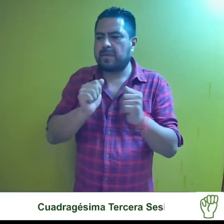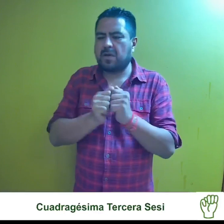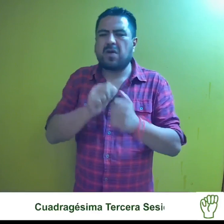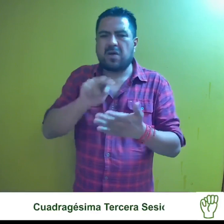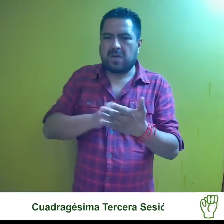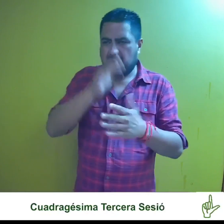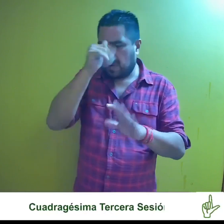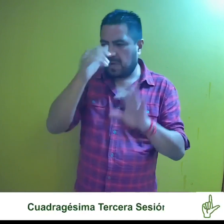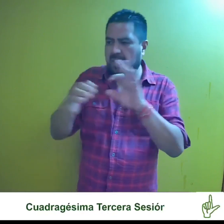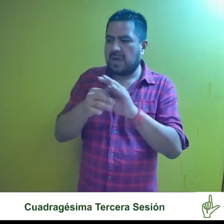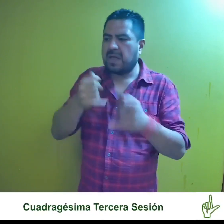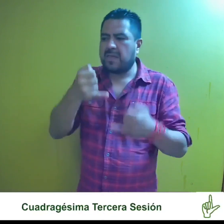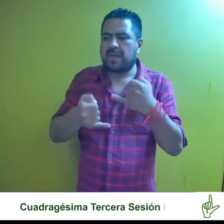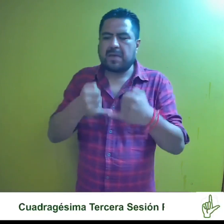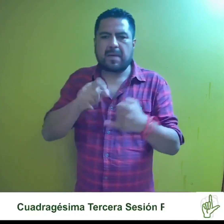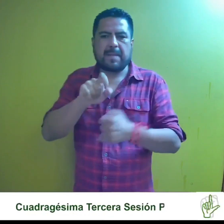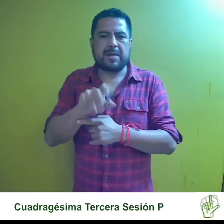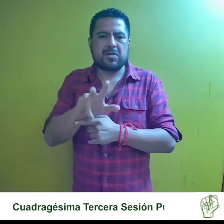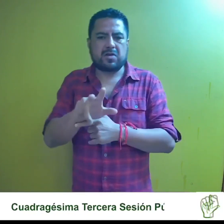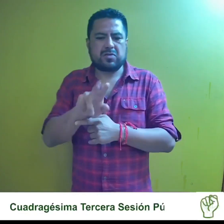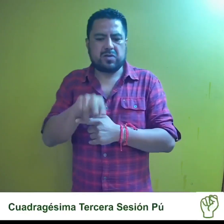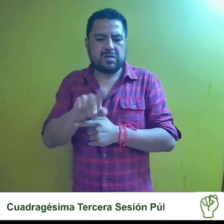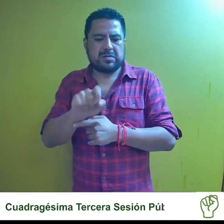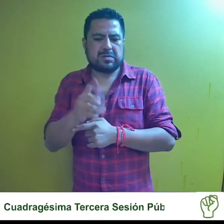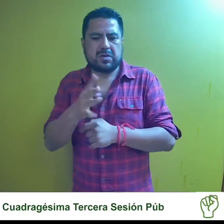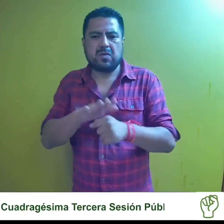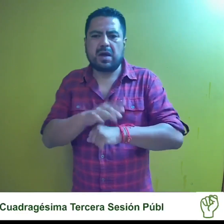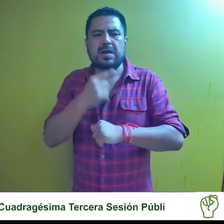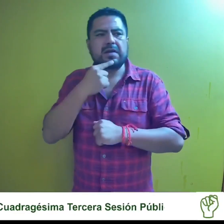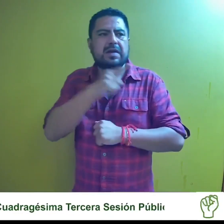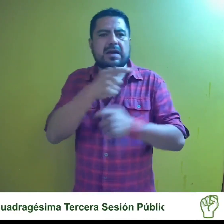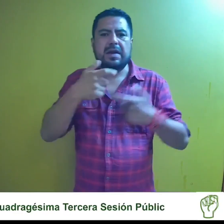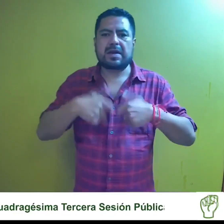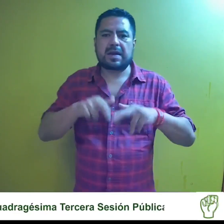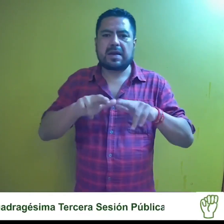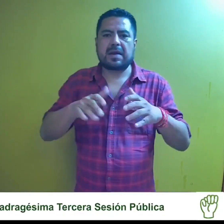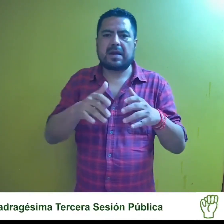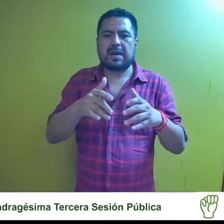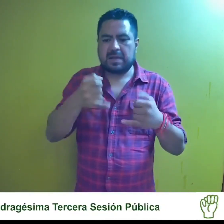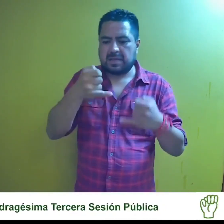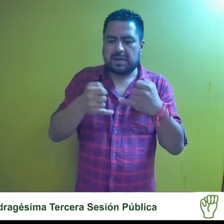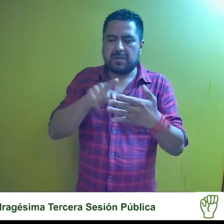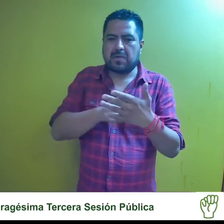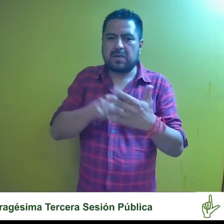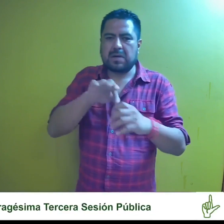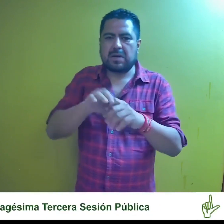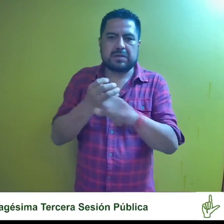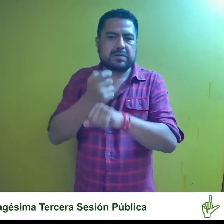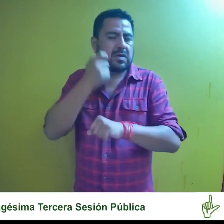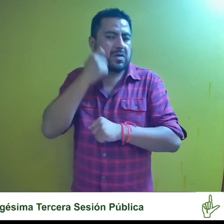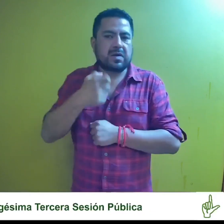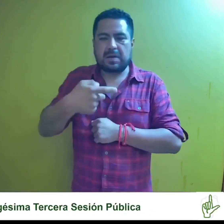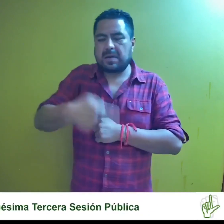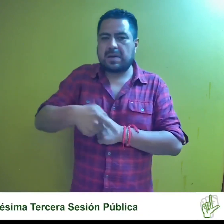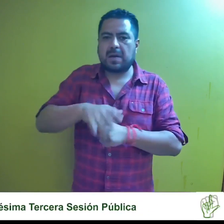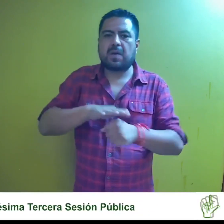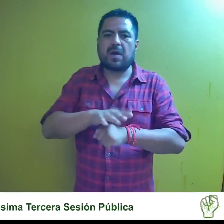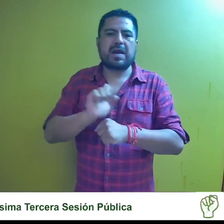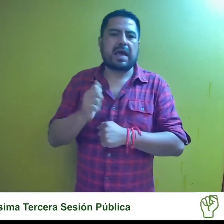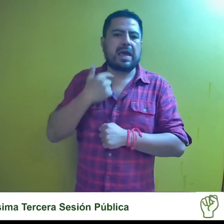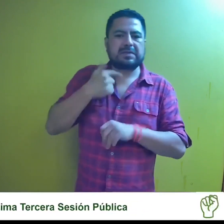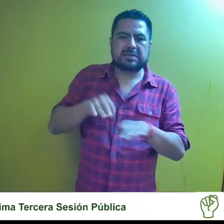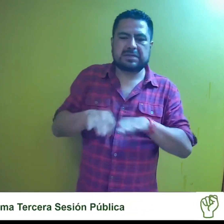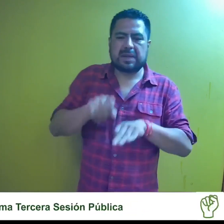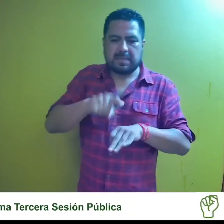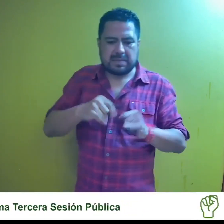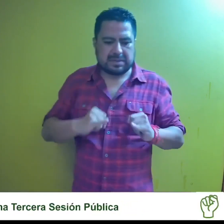audoconvenio del tribunal veintiocho del dos mil veinticuatro promovido por la representante legal del tribunal electoral del estado de Guerrero y el ex trabajador de